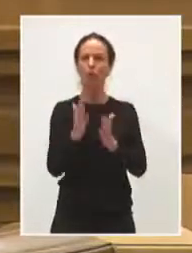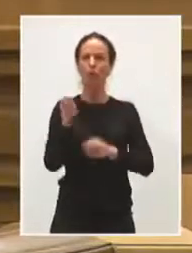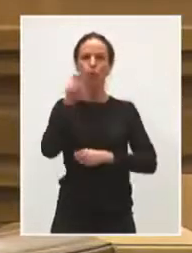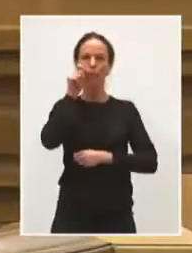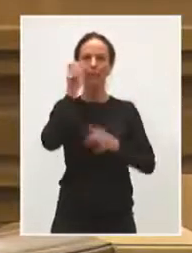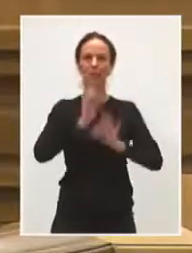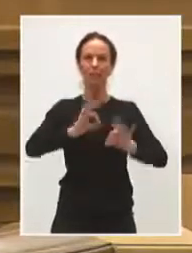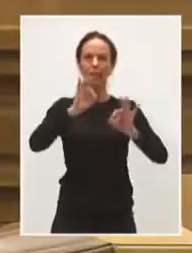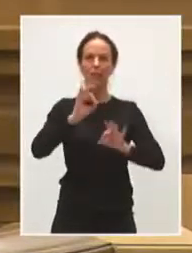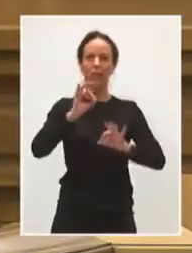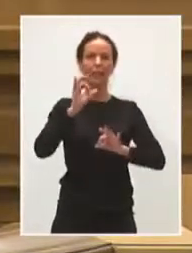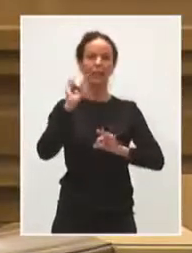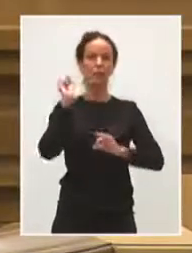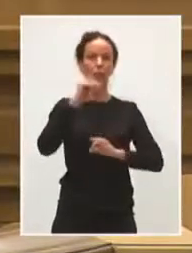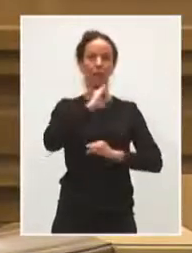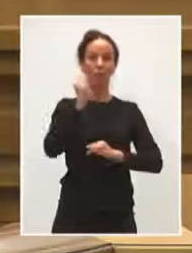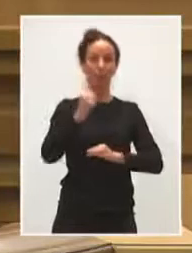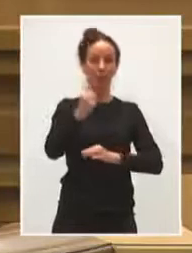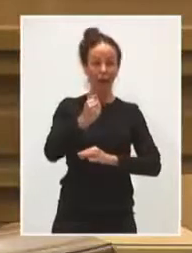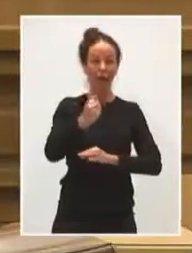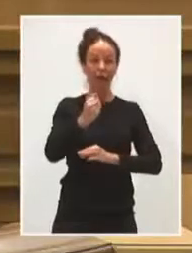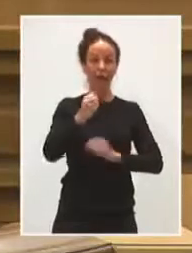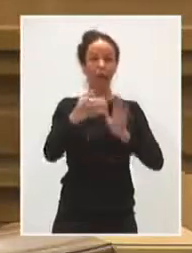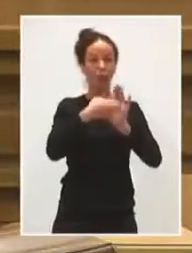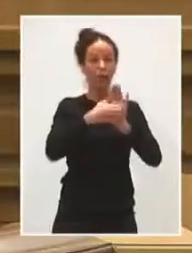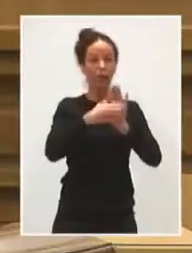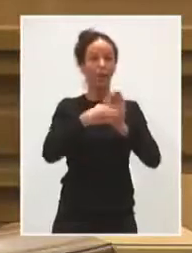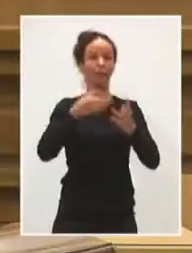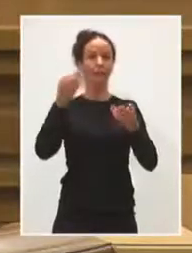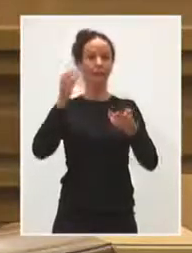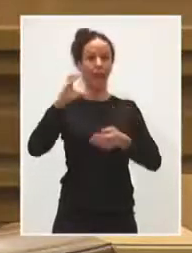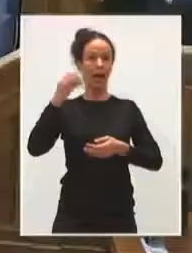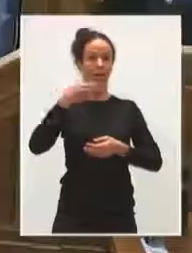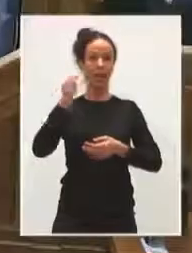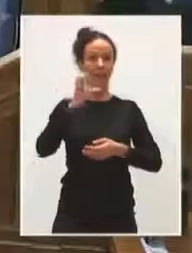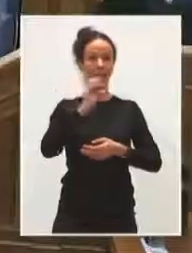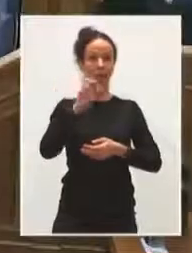como son en Sigüenza, en Cuenca y en Cabañeros. Felicidades, alcaldesa.